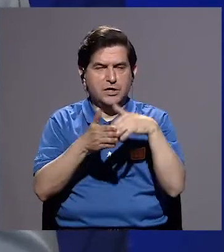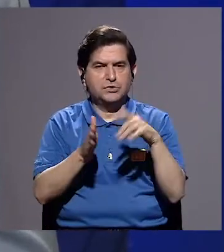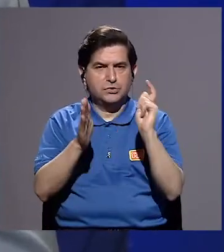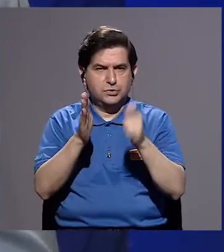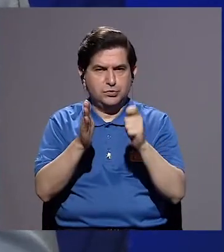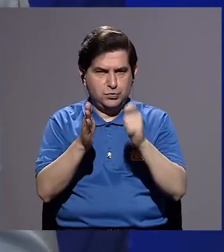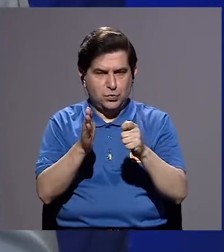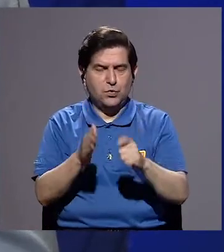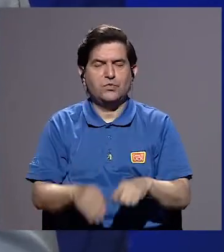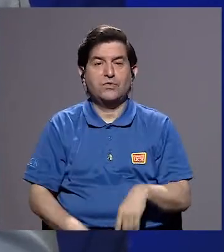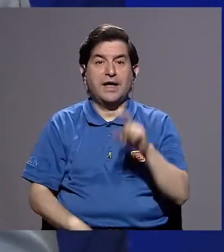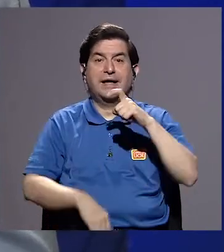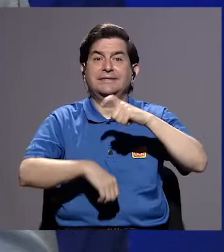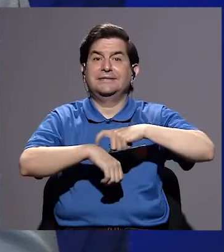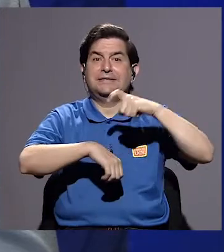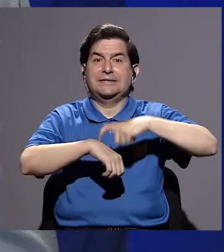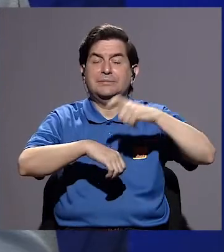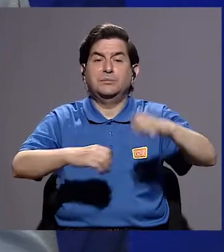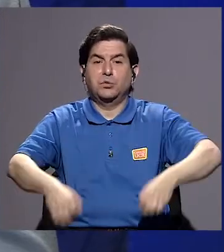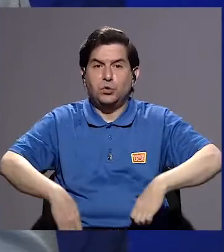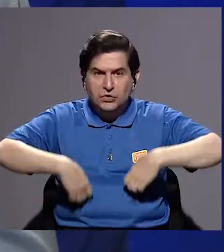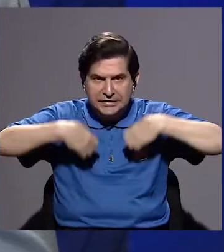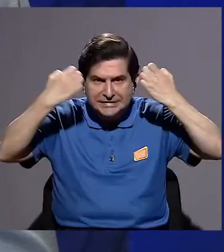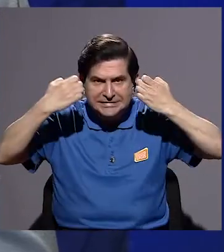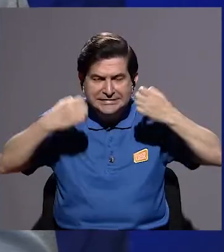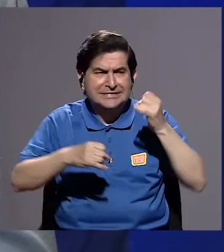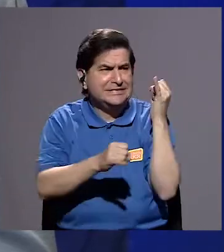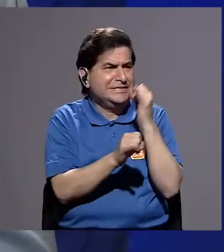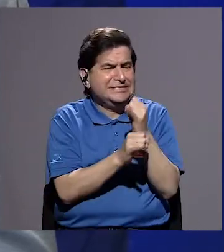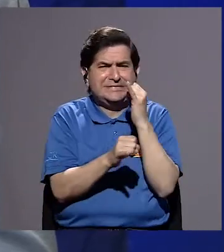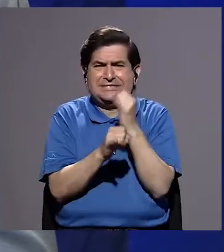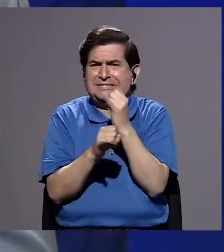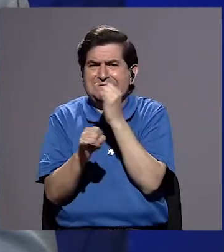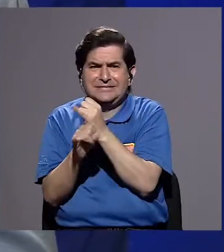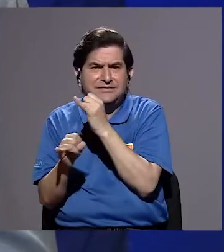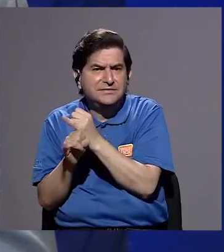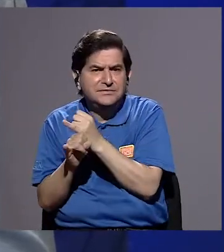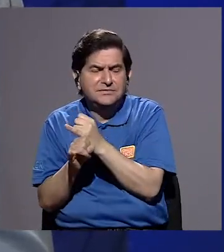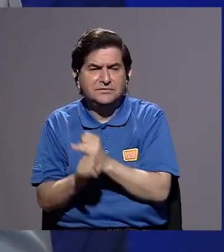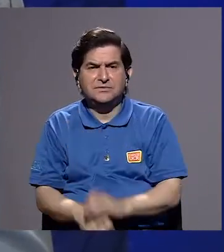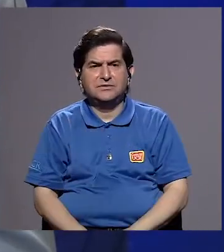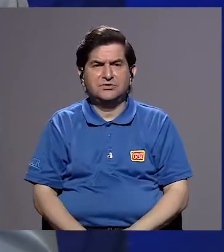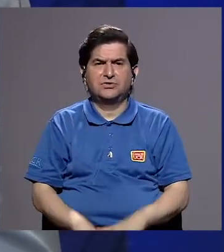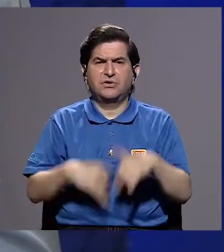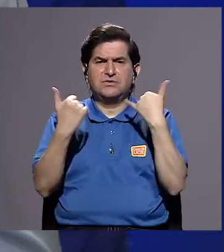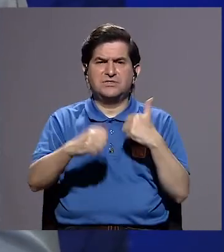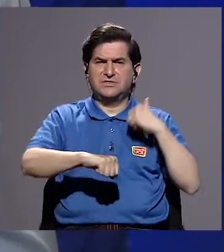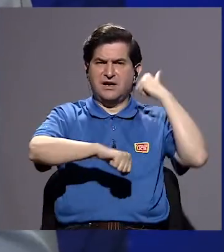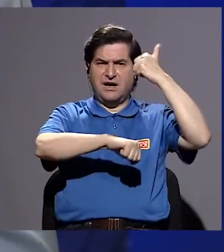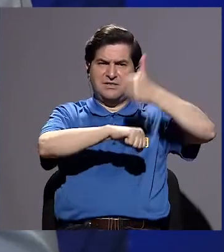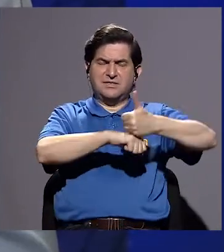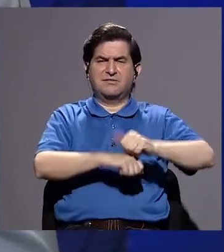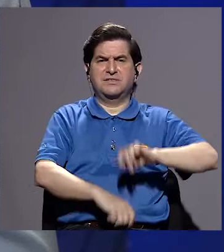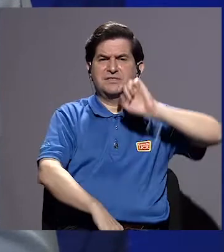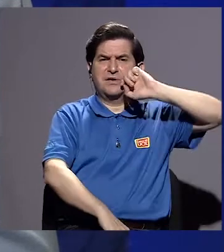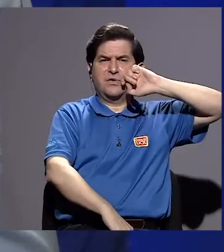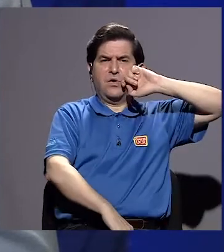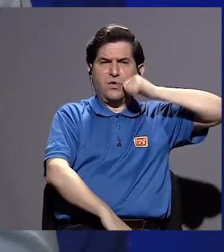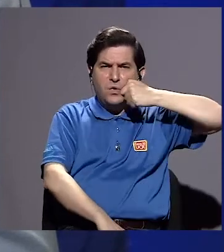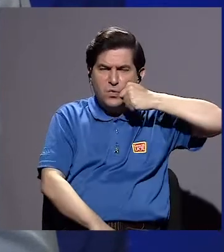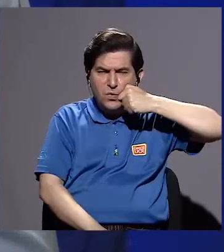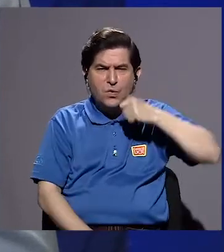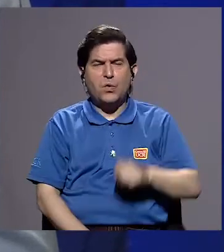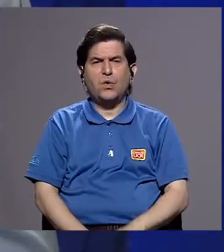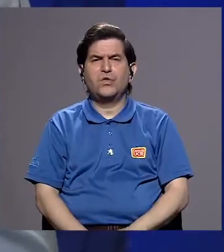Derecho en una época en donde existían instituciones normadas desde los códigos